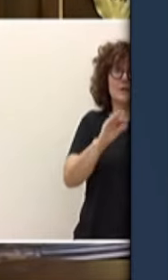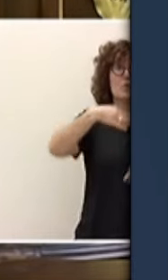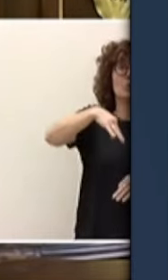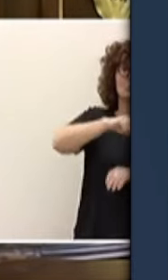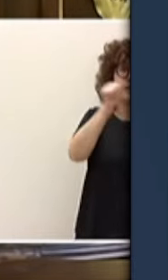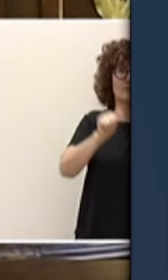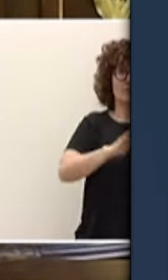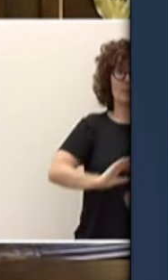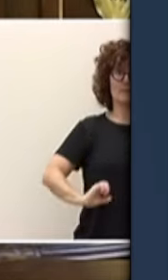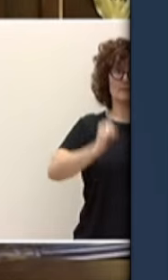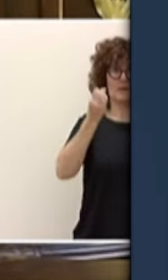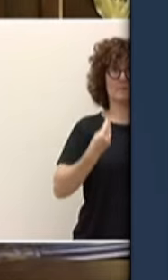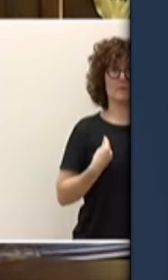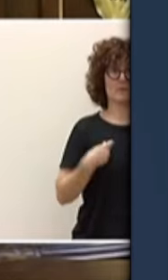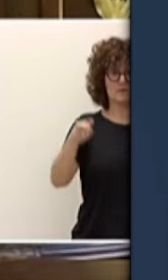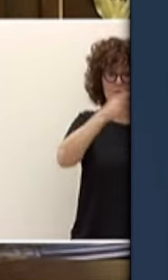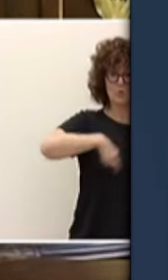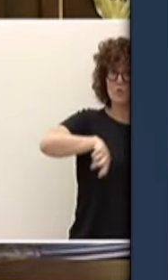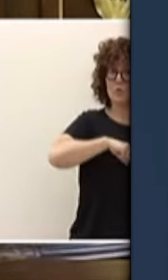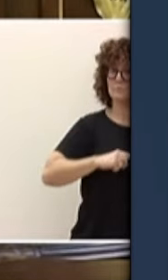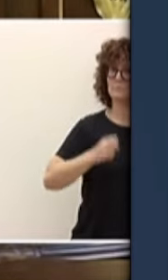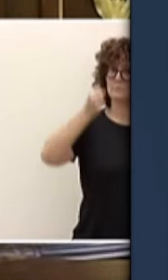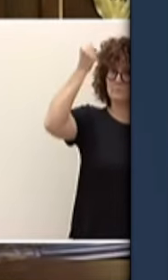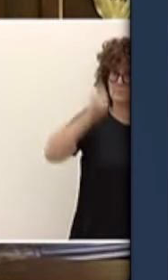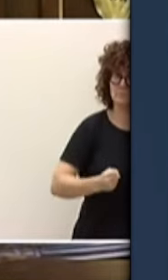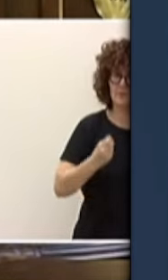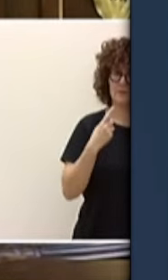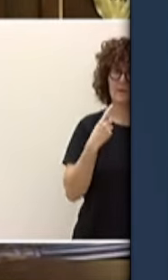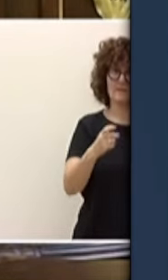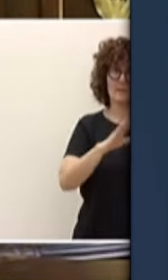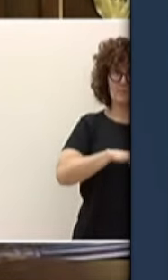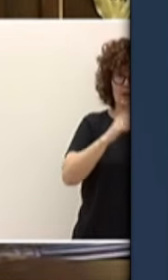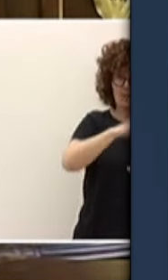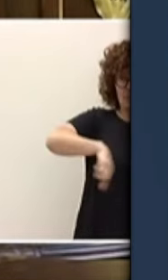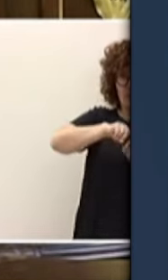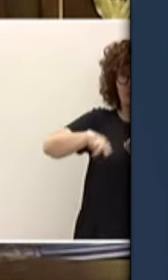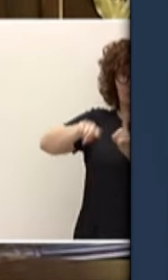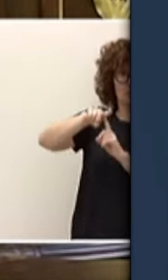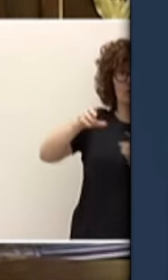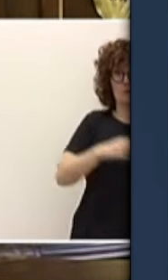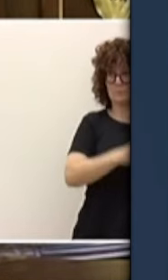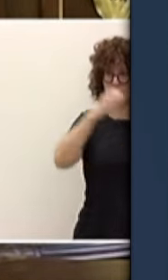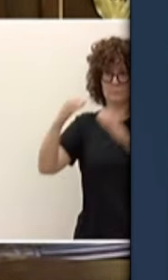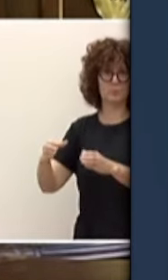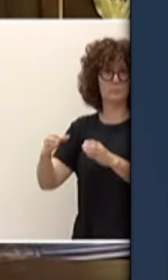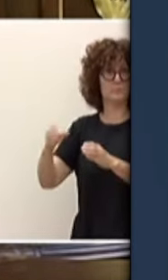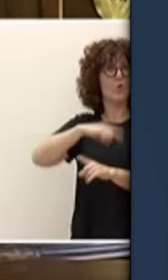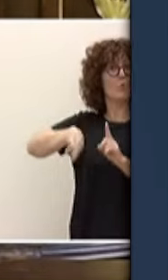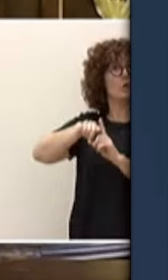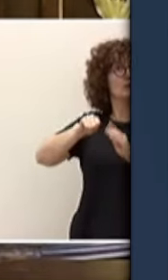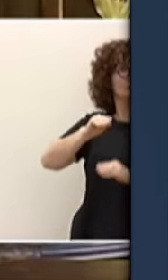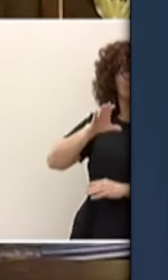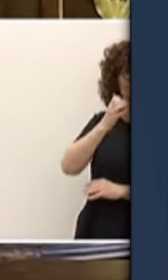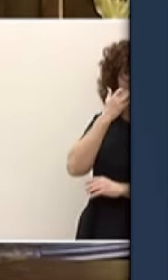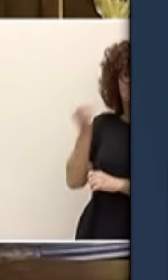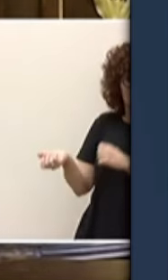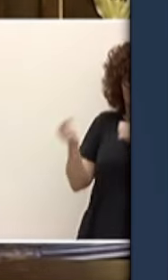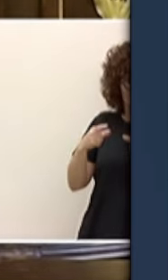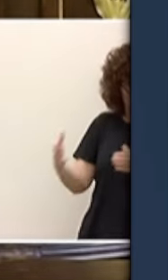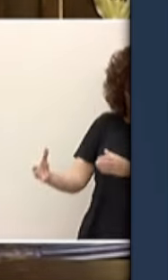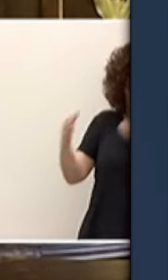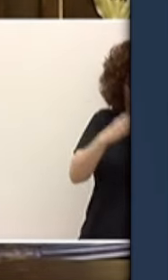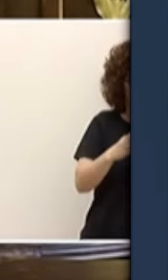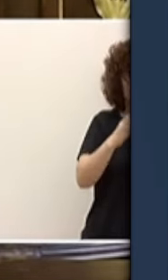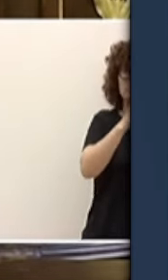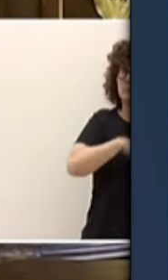necesidad de las deportaciones masivas cuando la inmigración es masiva empezando por los delincuentes que se pasean por las calles porque hay